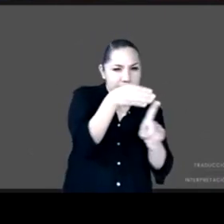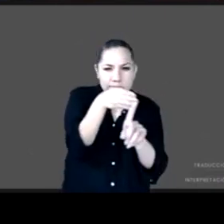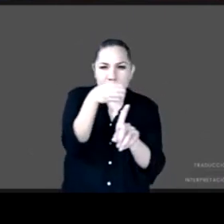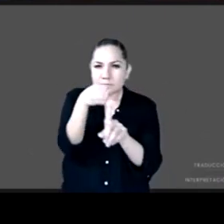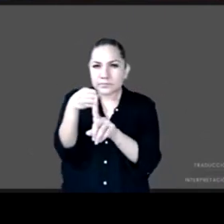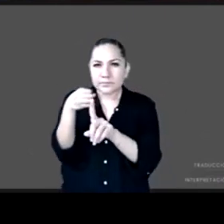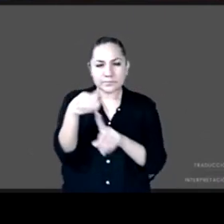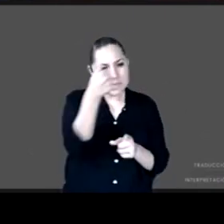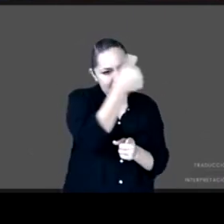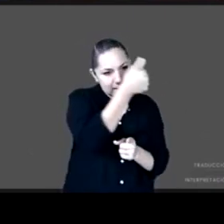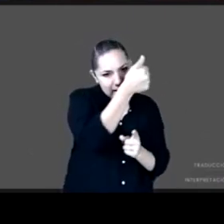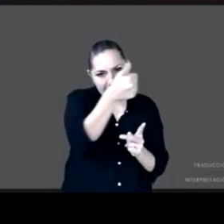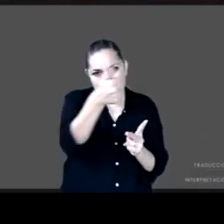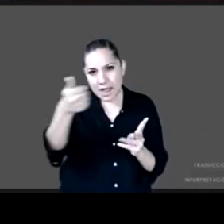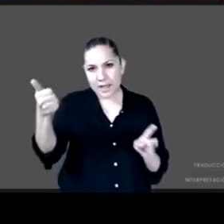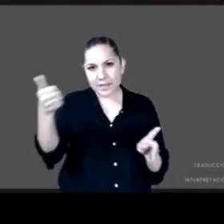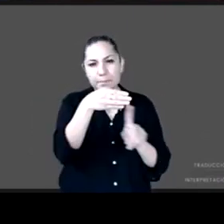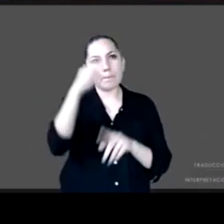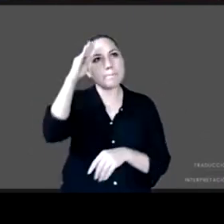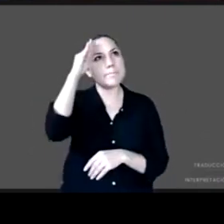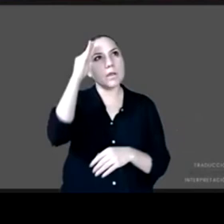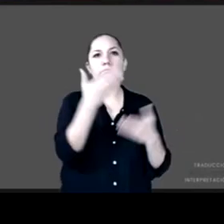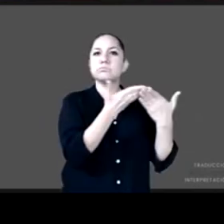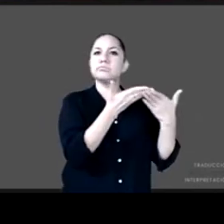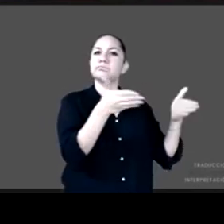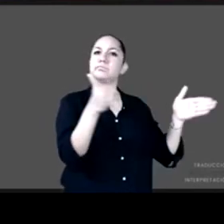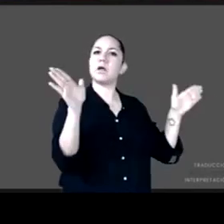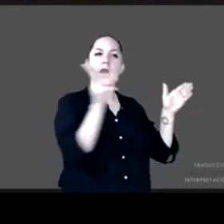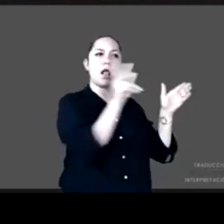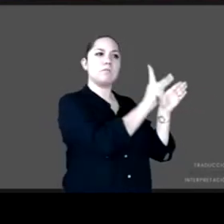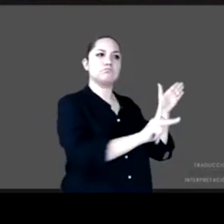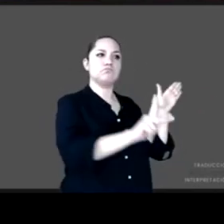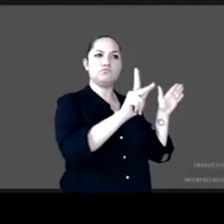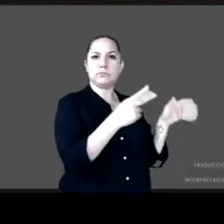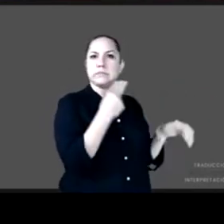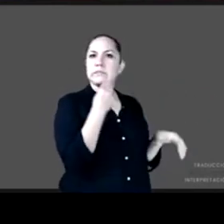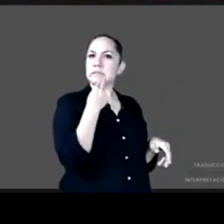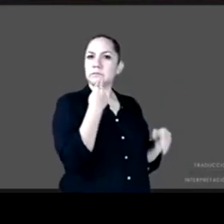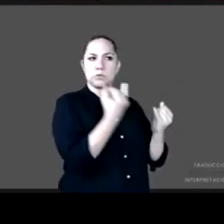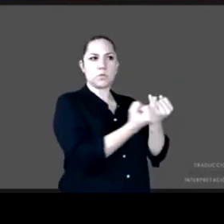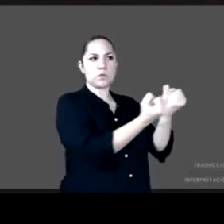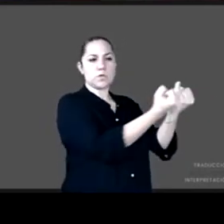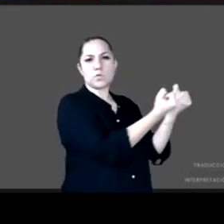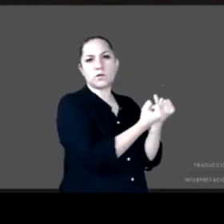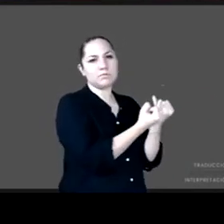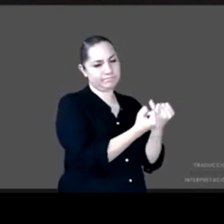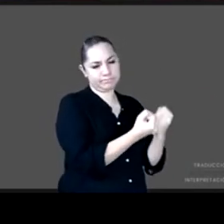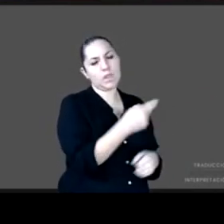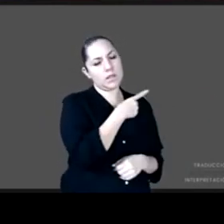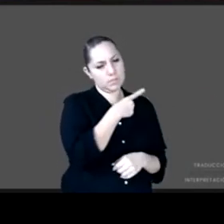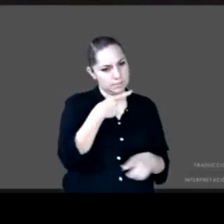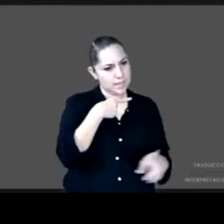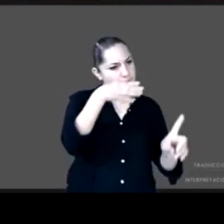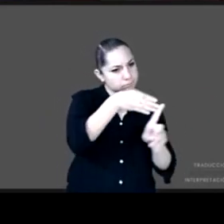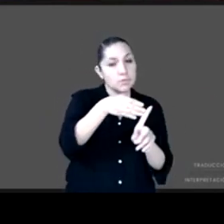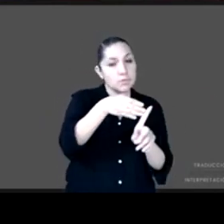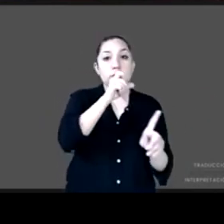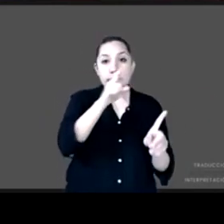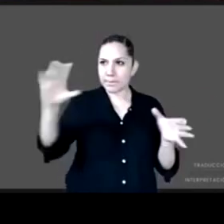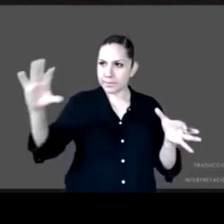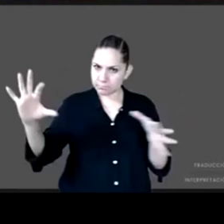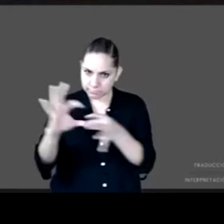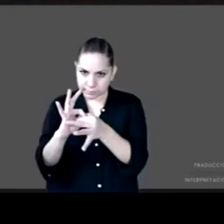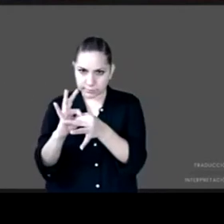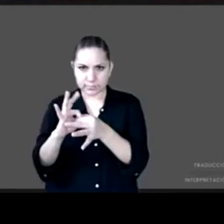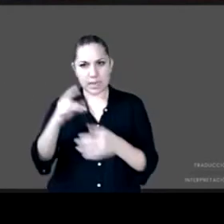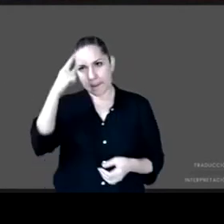articularlo también como ya lo había mencionado con el sector privado con el sector corporativo para entender cómo este es